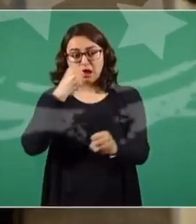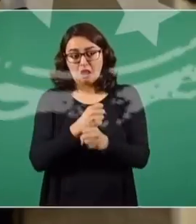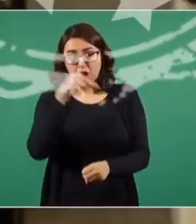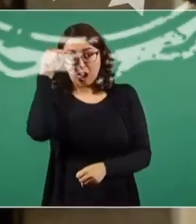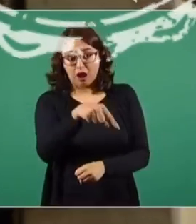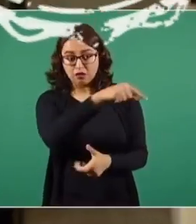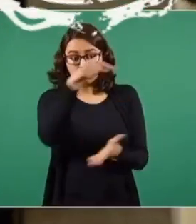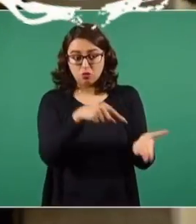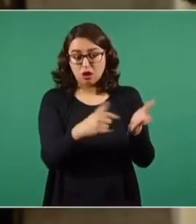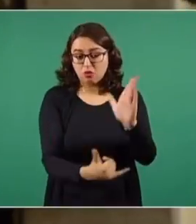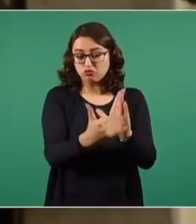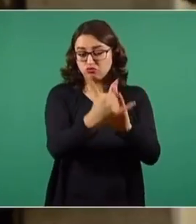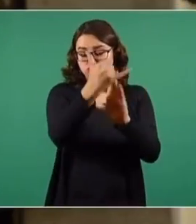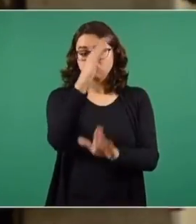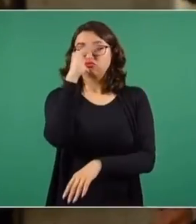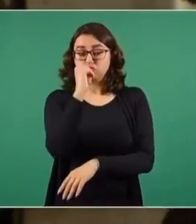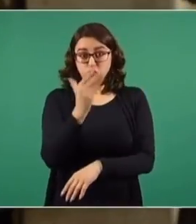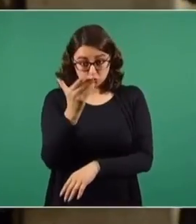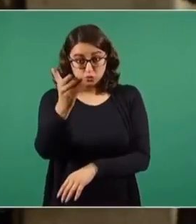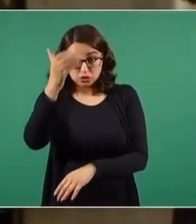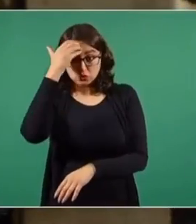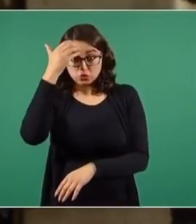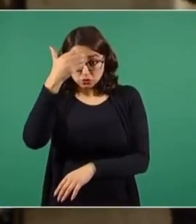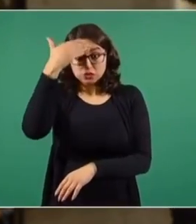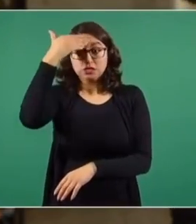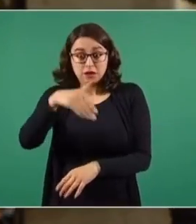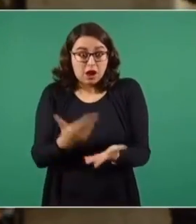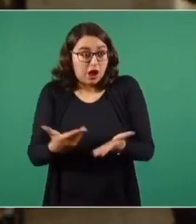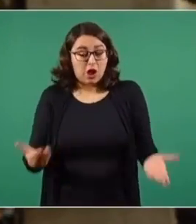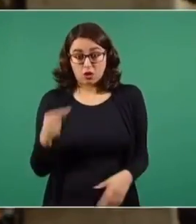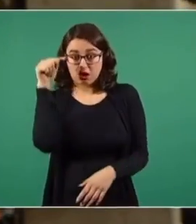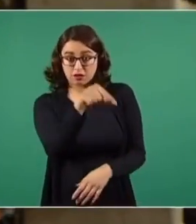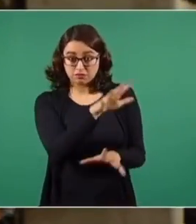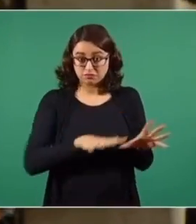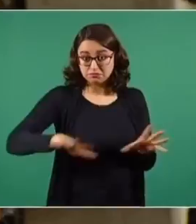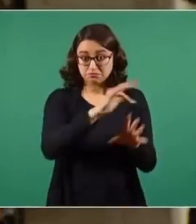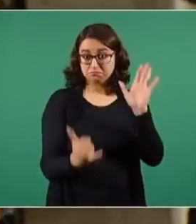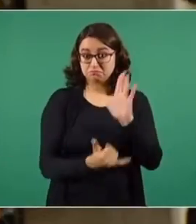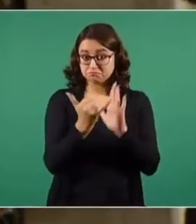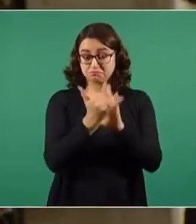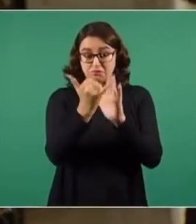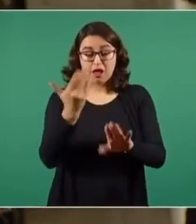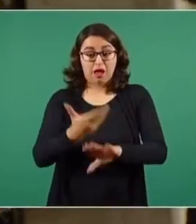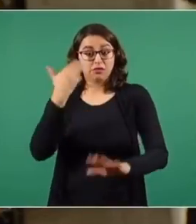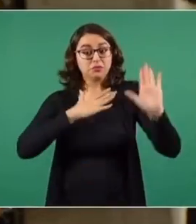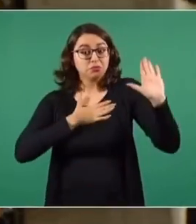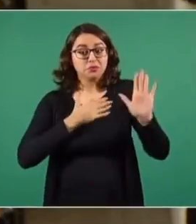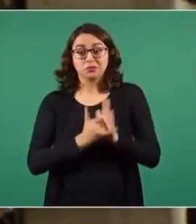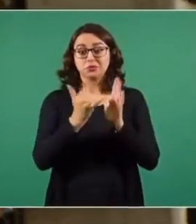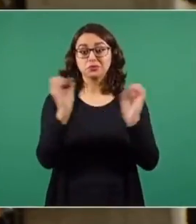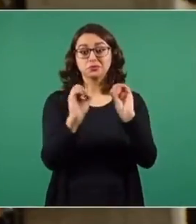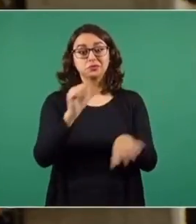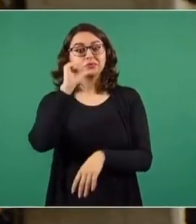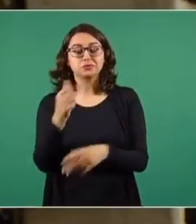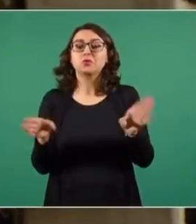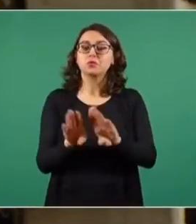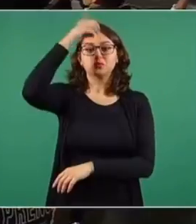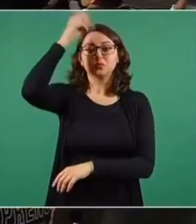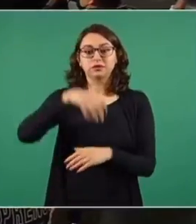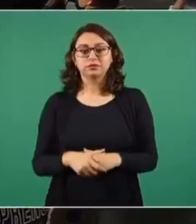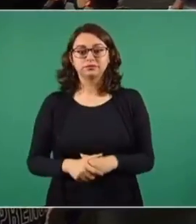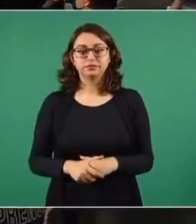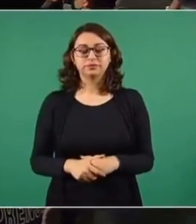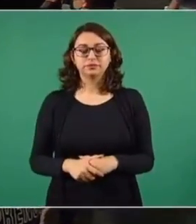Quiero saber si sabía usted que FEMEX hizo este compromiso y está construyendo dos bocas en esa área que había prometido proteger. ¿Y qué le parece esto?